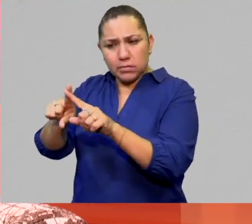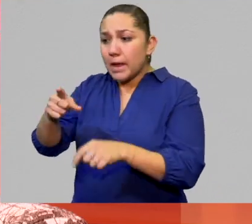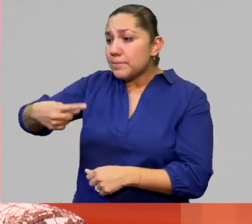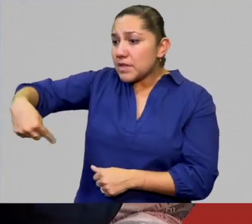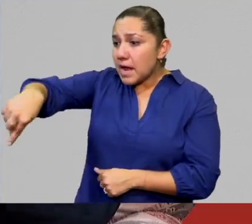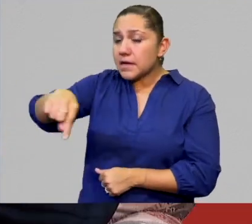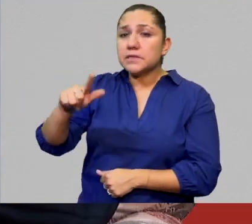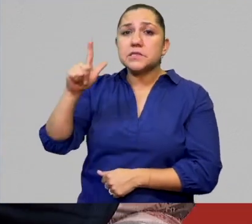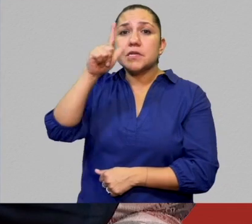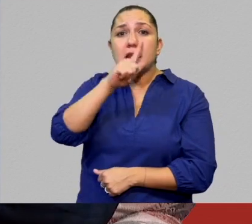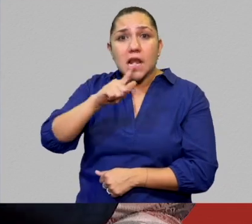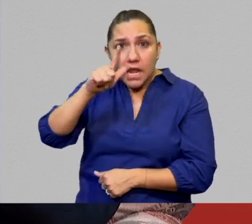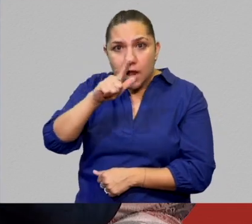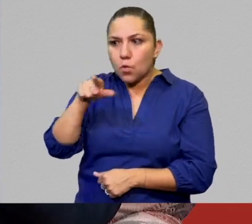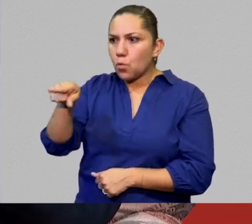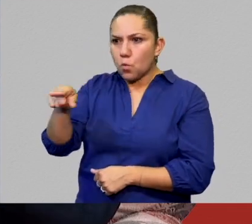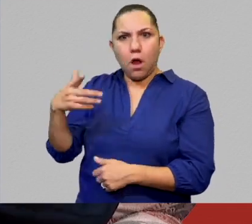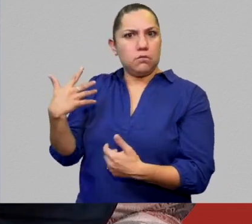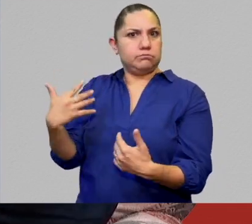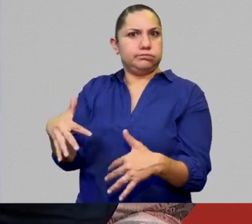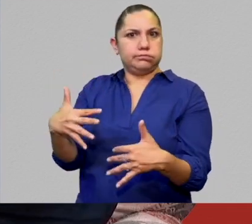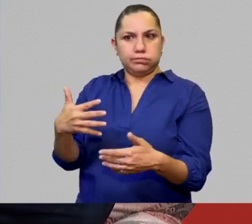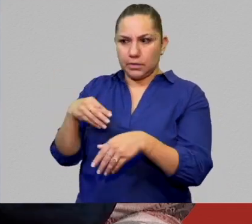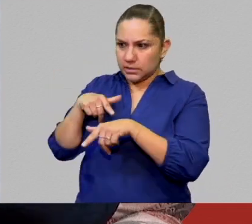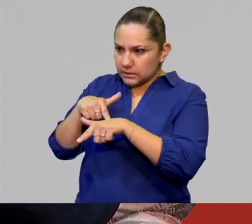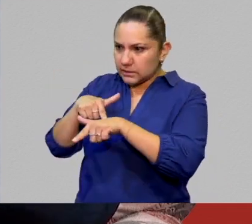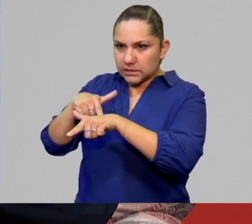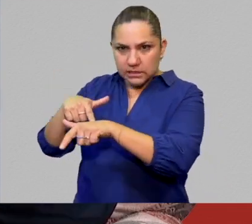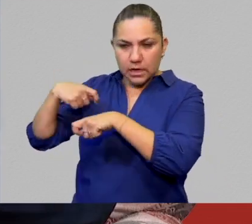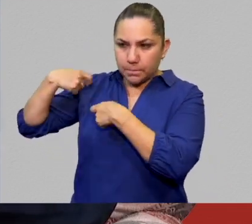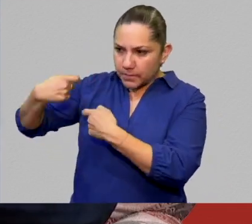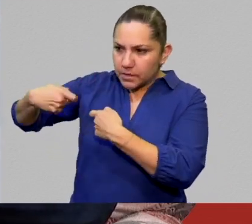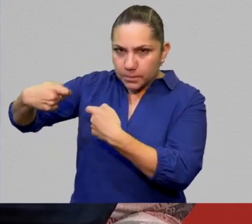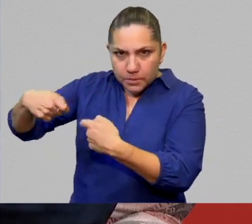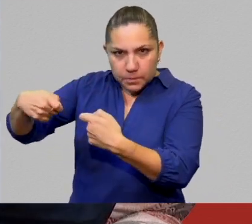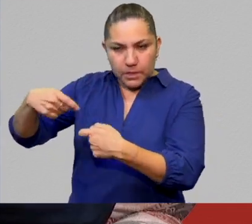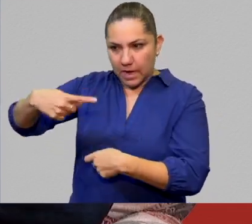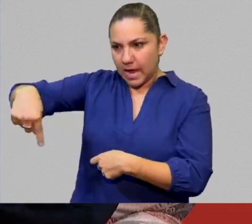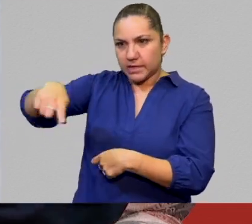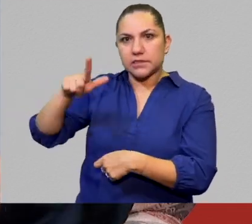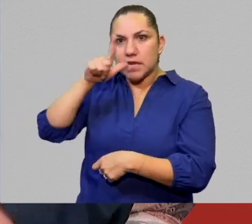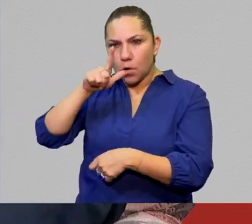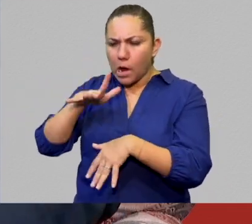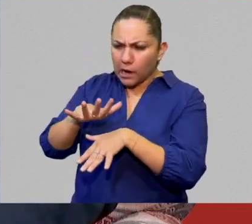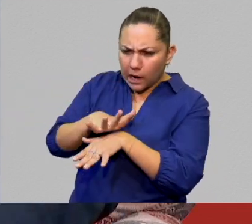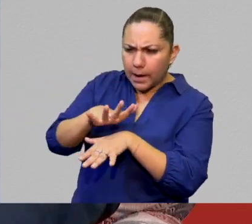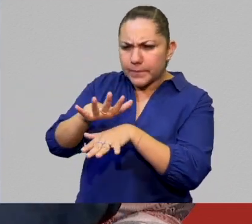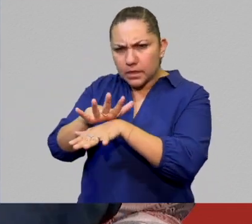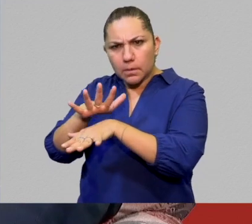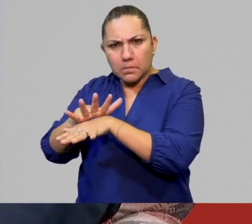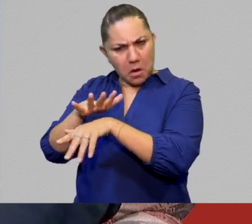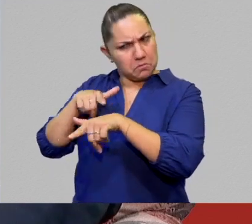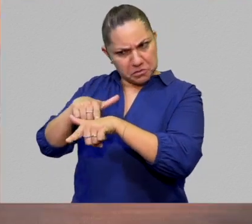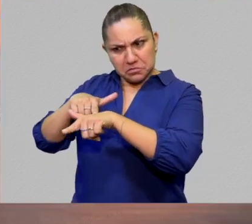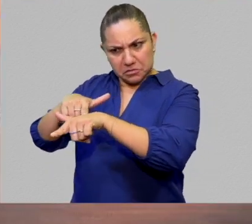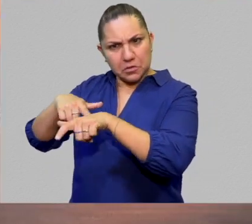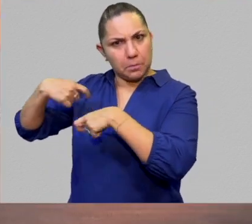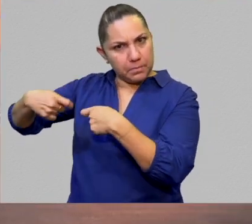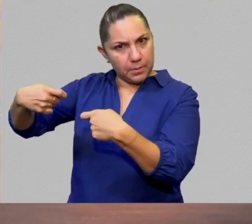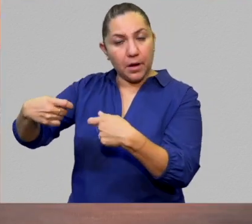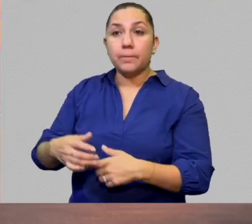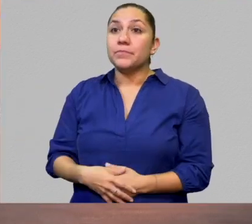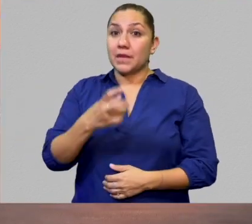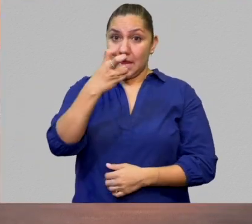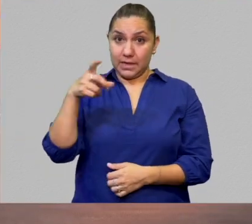son lenguas dinámicas, son lenguas vivas, son lenguas en transformación. Y este esfuerzo de la Universidad